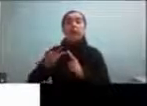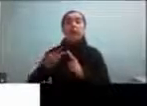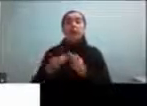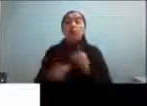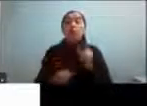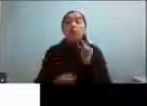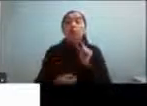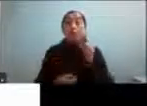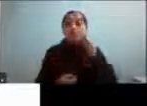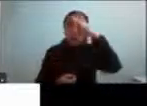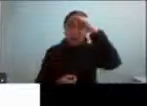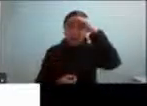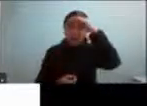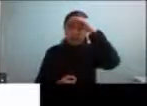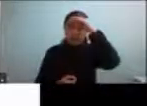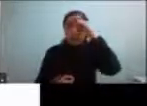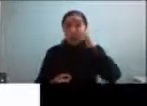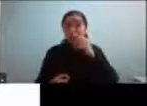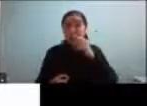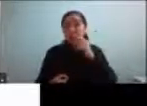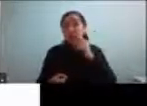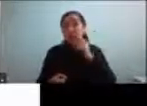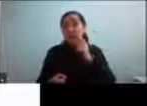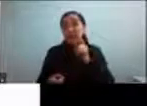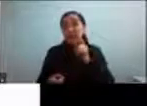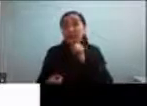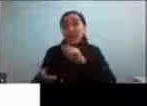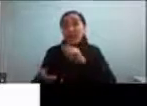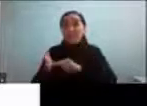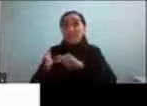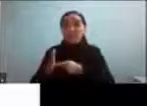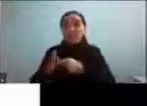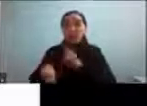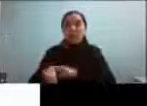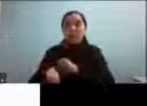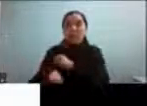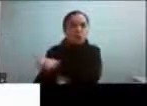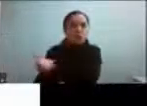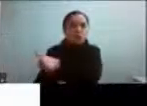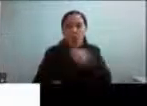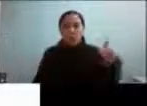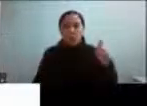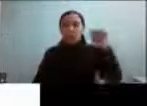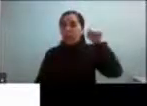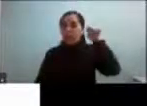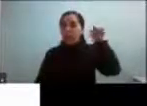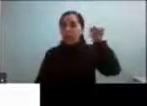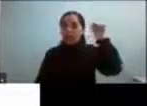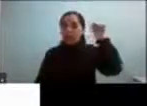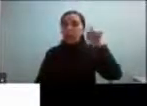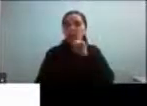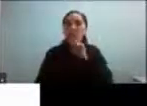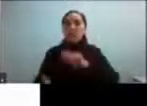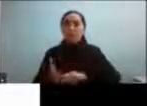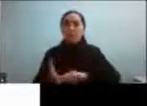problemas con la temporalidad que todos los autistas tenían problemas con el tiempo y sin considerar alguna experiencia donde yo